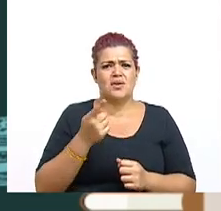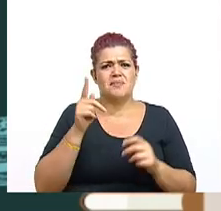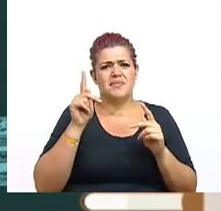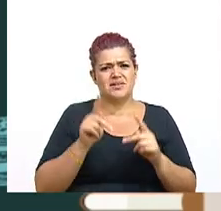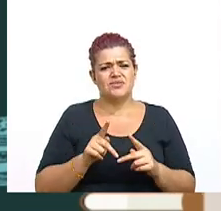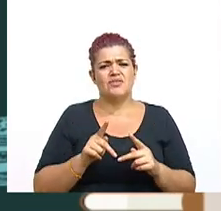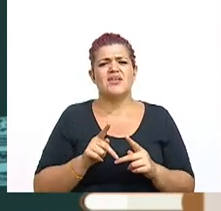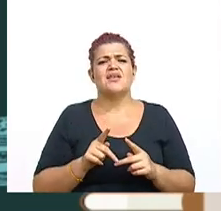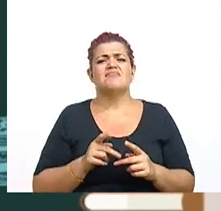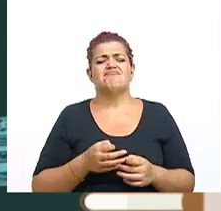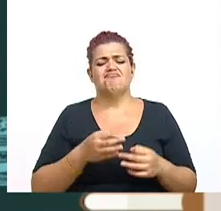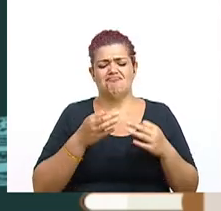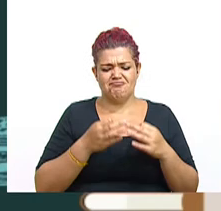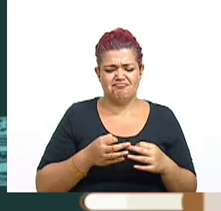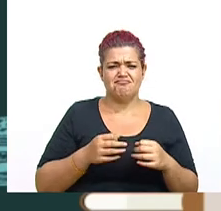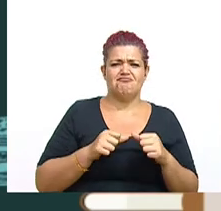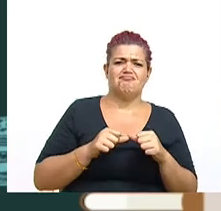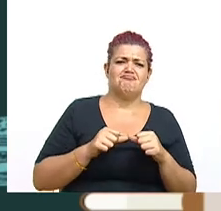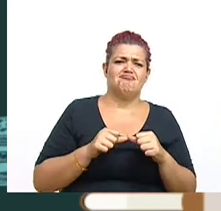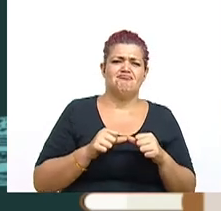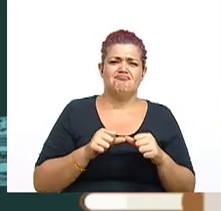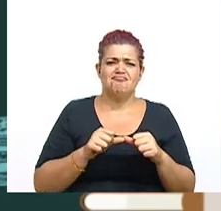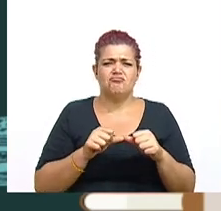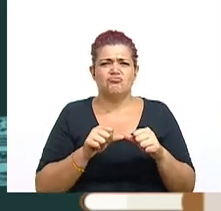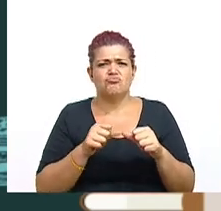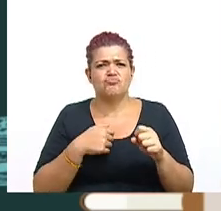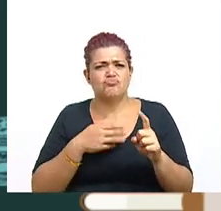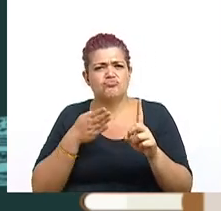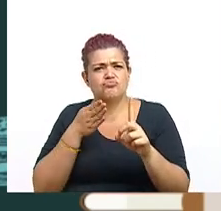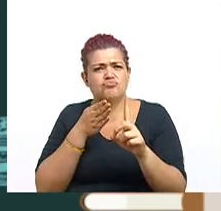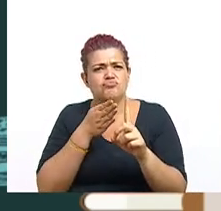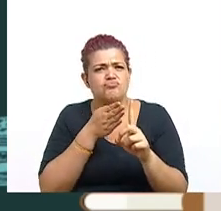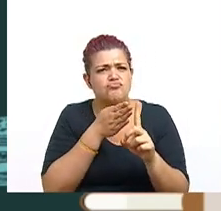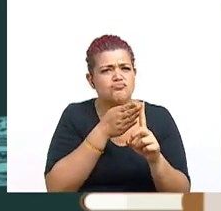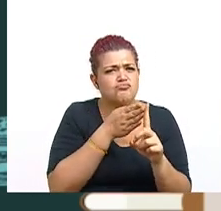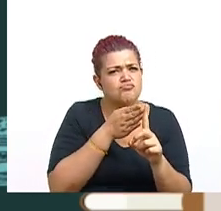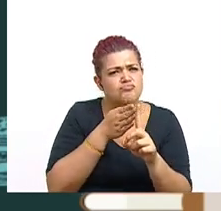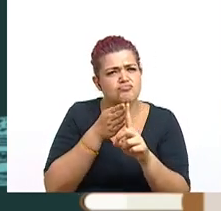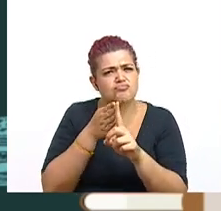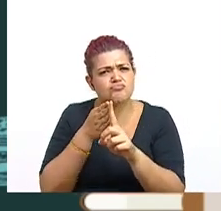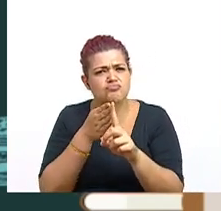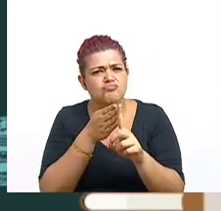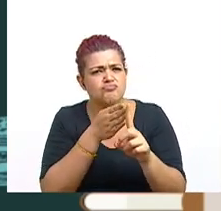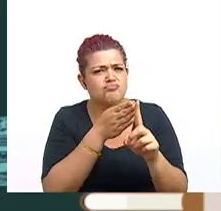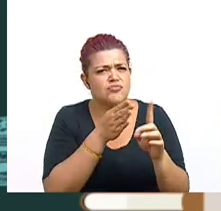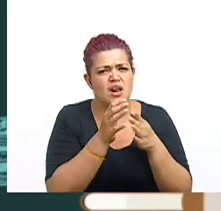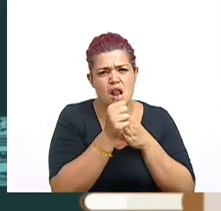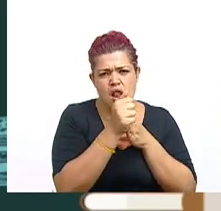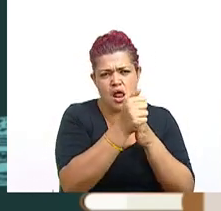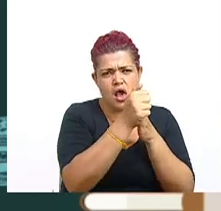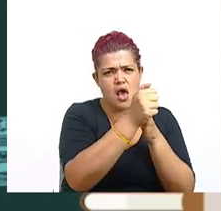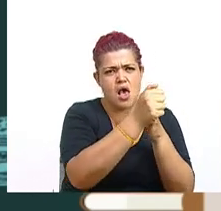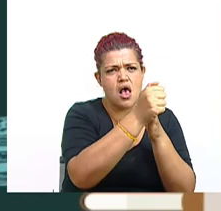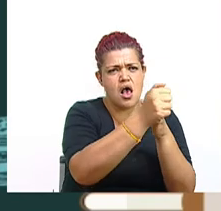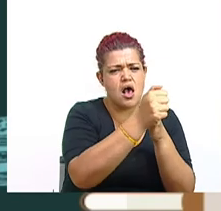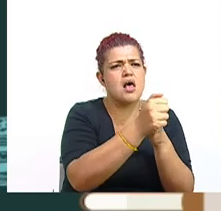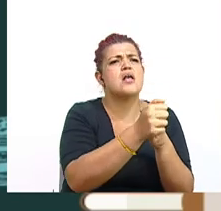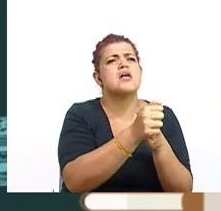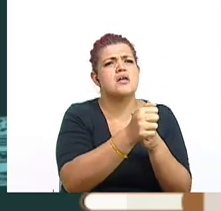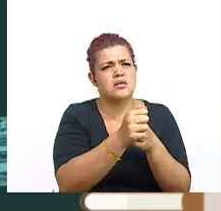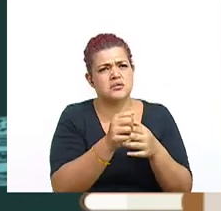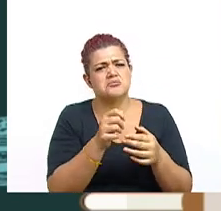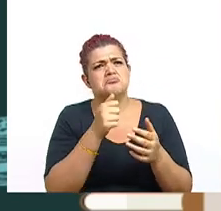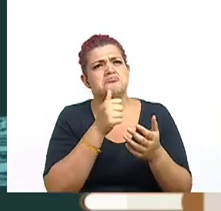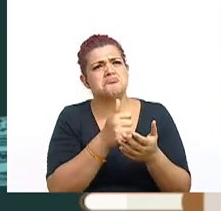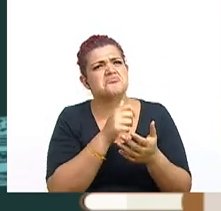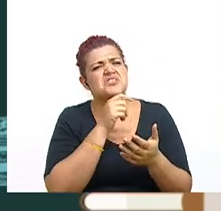que sea digna de seguirla y que por su aporte y sus ideales siempre nos ha colaborado para tener